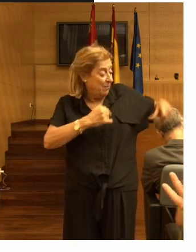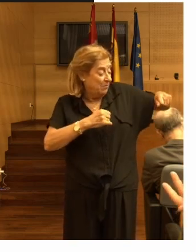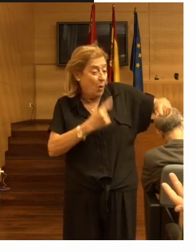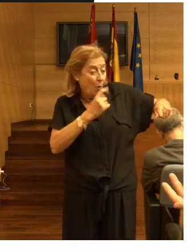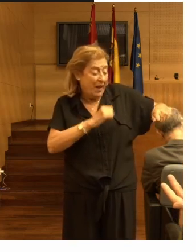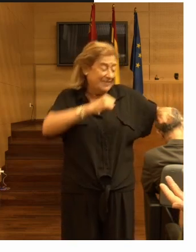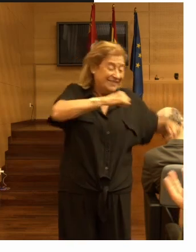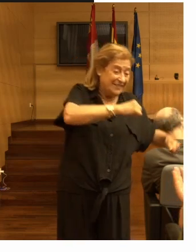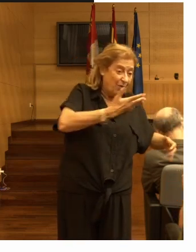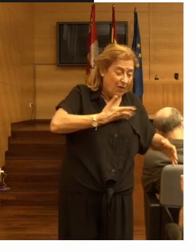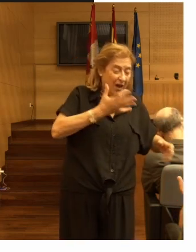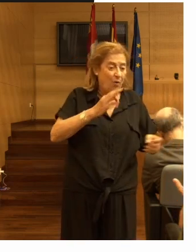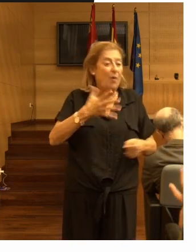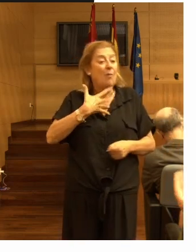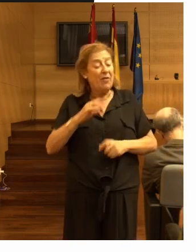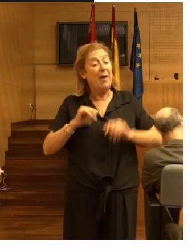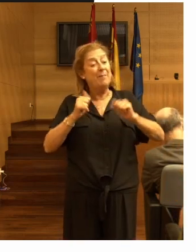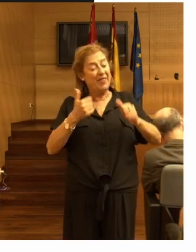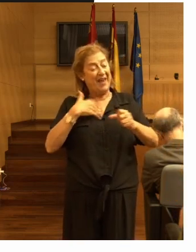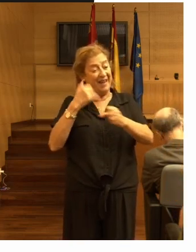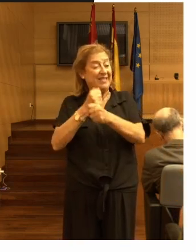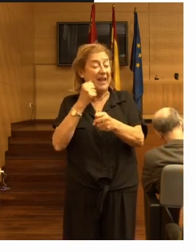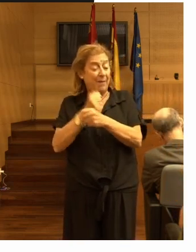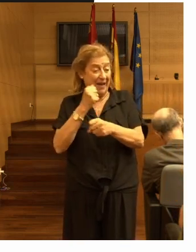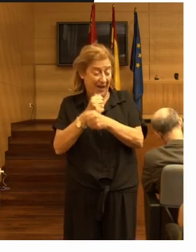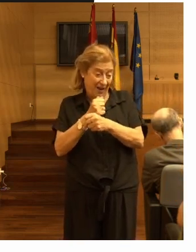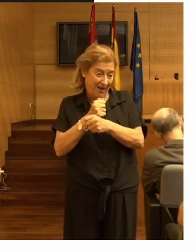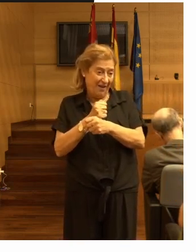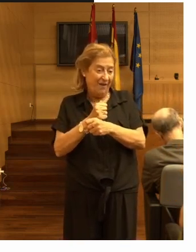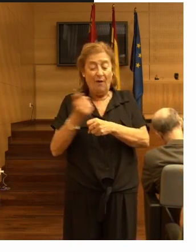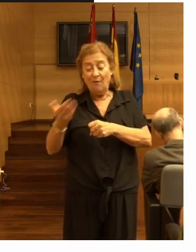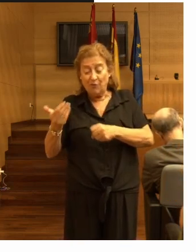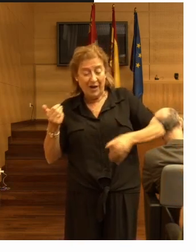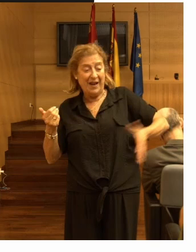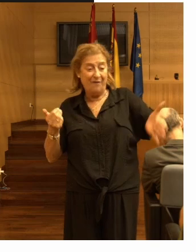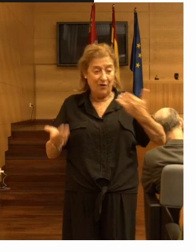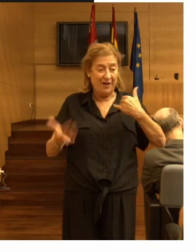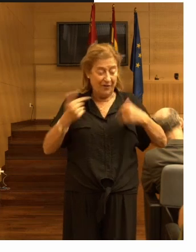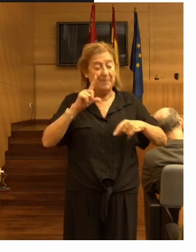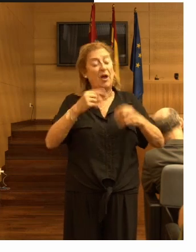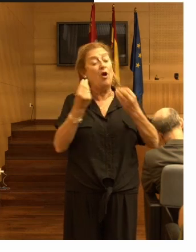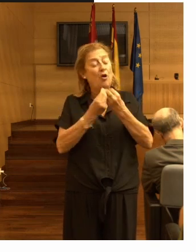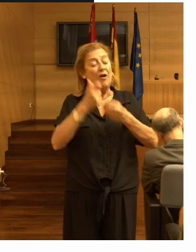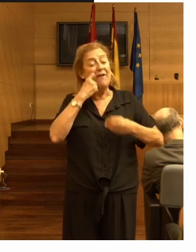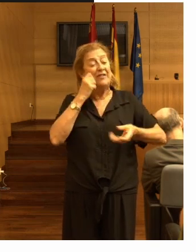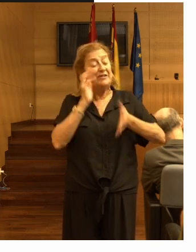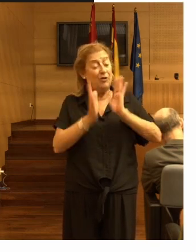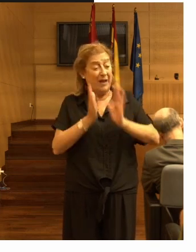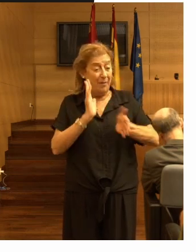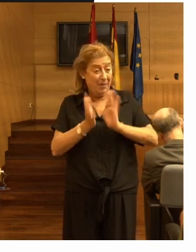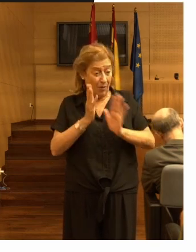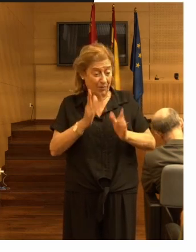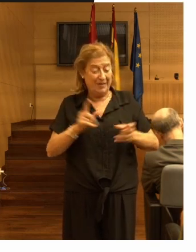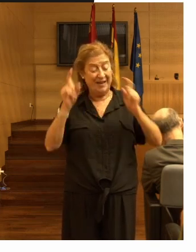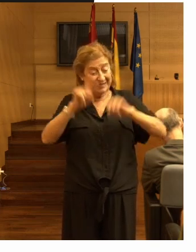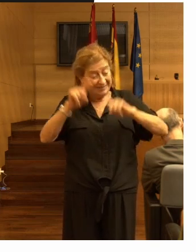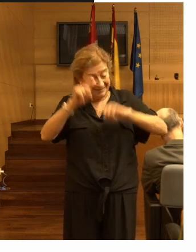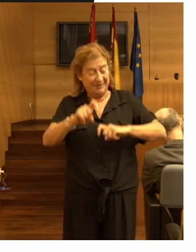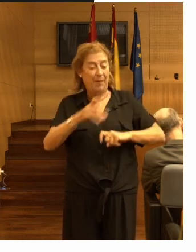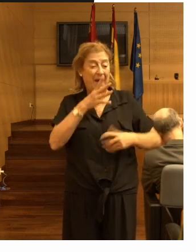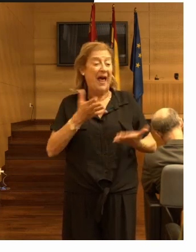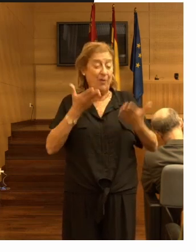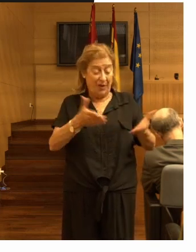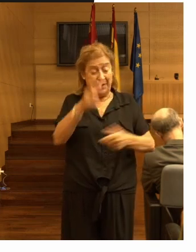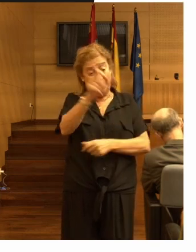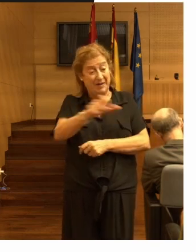y ahí se puede empezar a trabajar con los fisioterapeutas que ayuden a estas